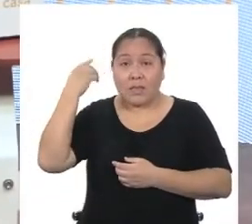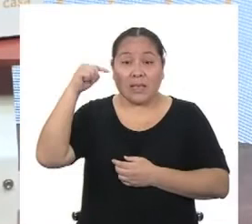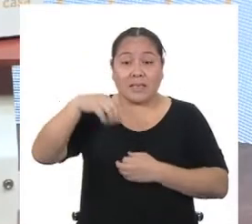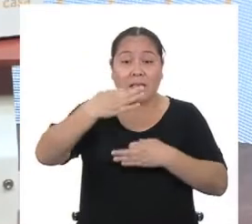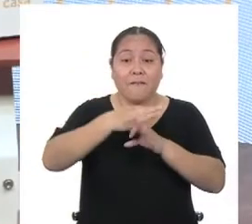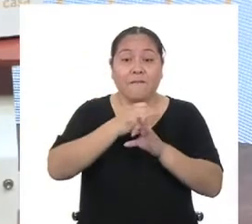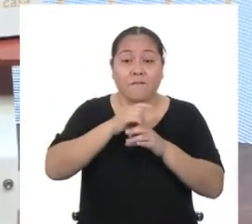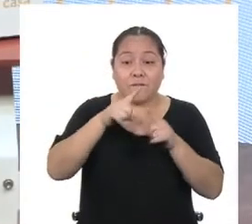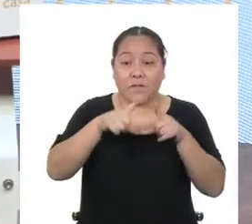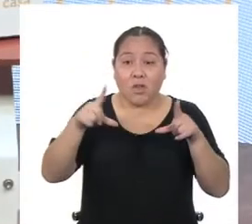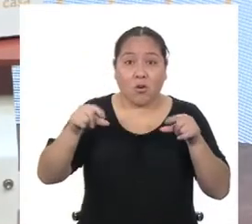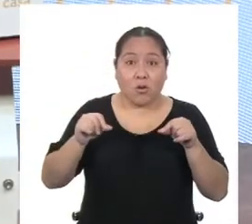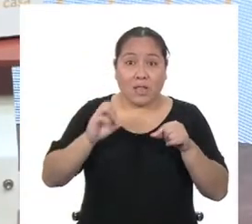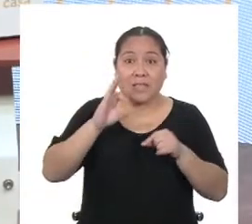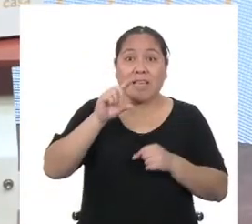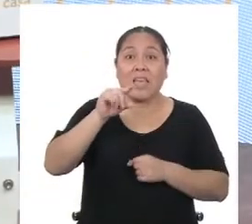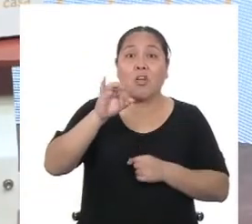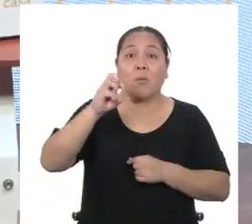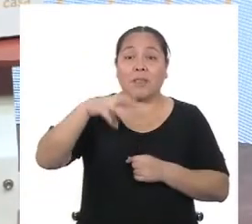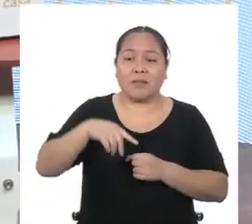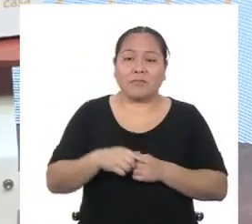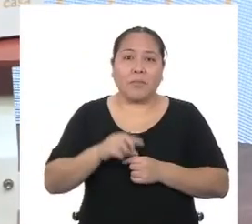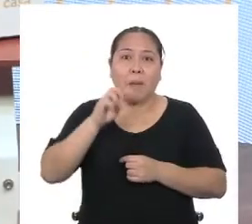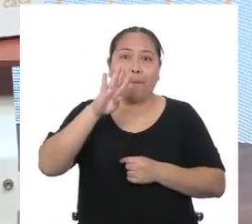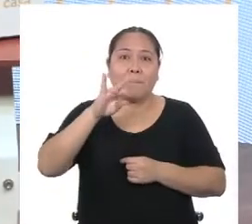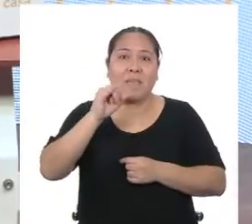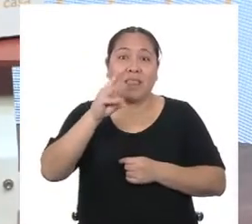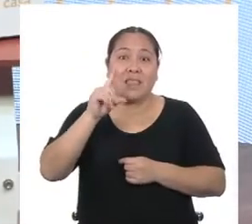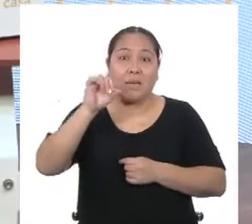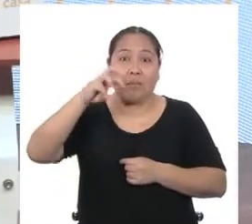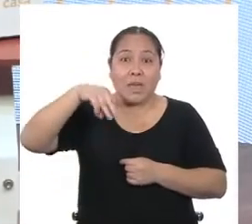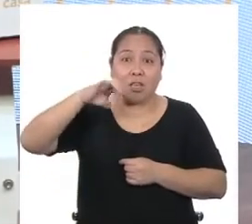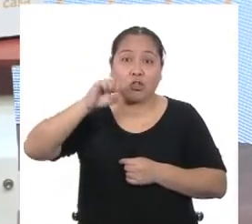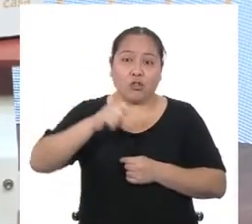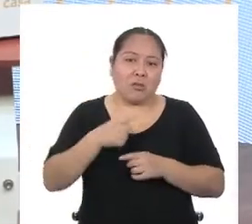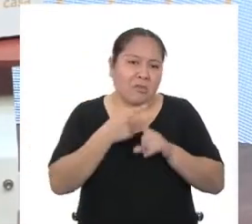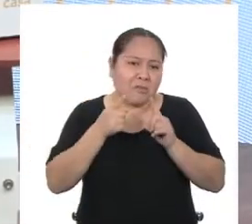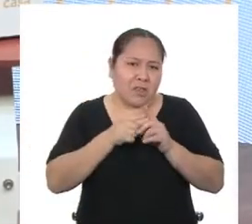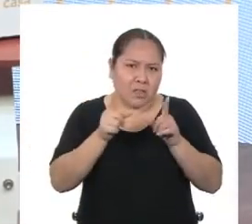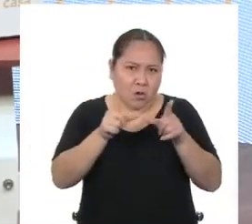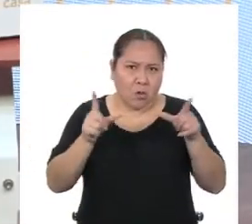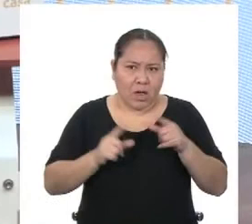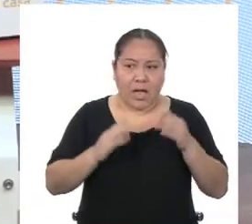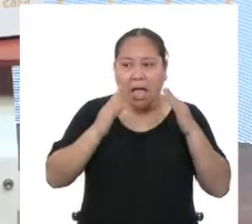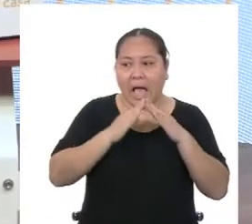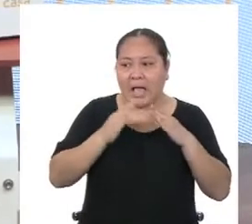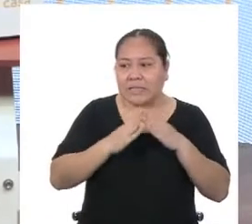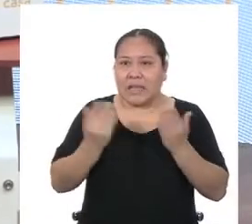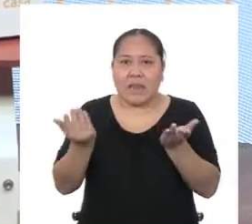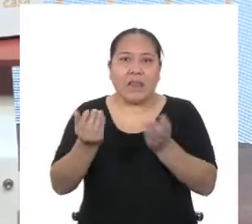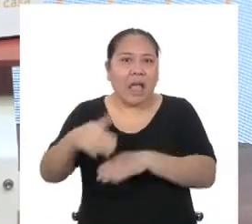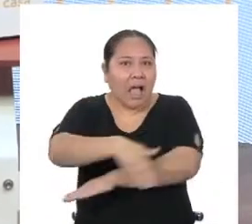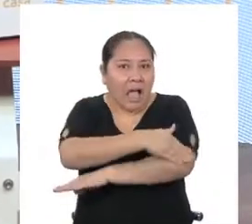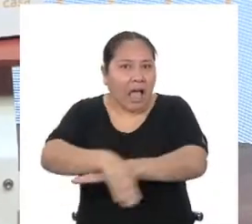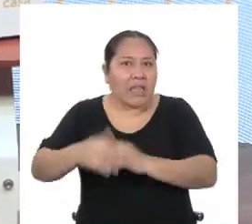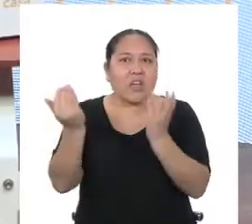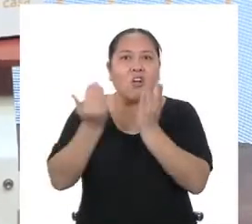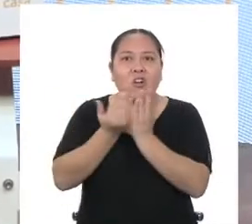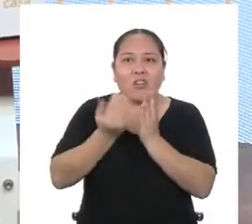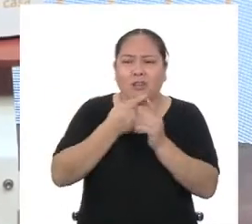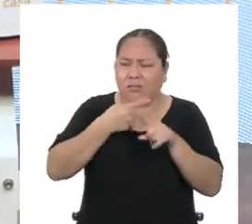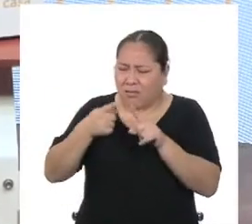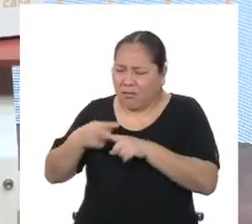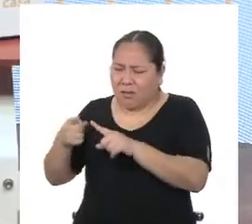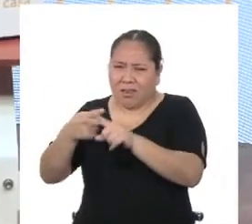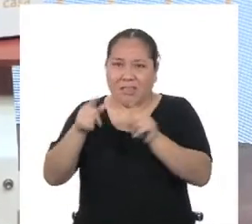figuras geométricas bidimensionales están en todas partes. En nuestra casa, en la calle, en la escuela, en todas partes.